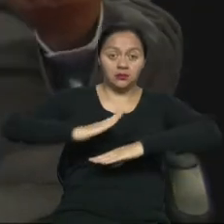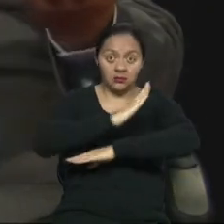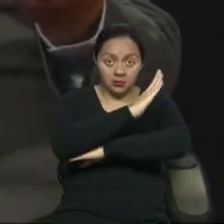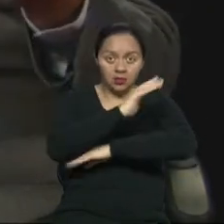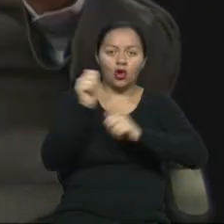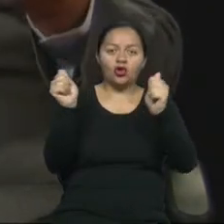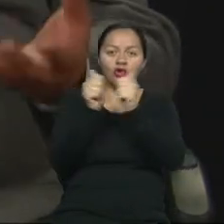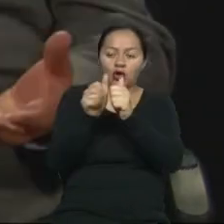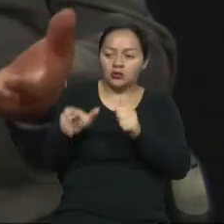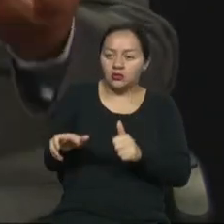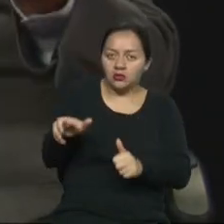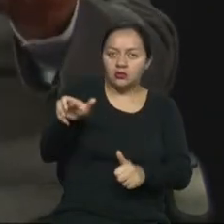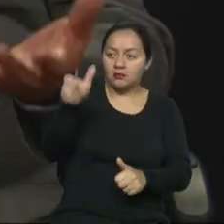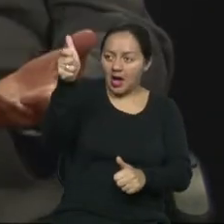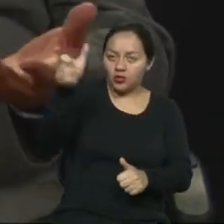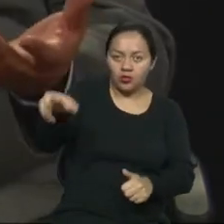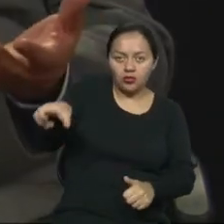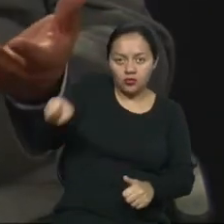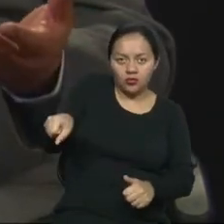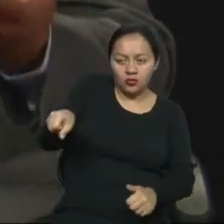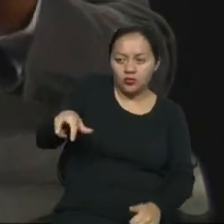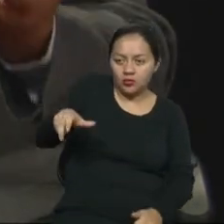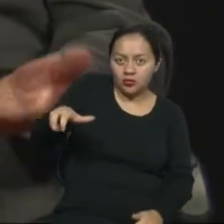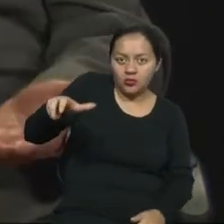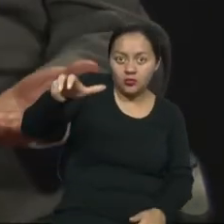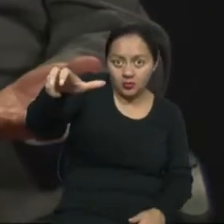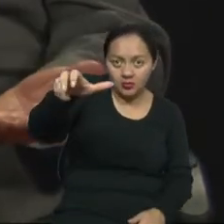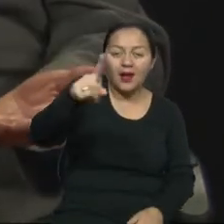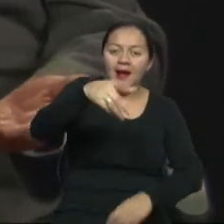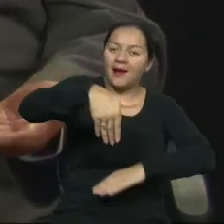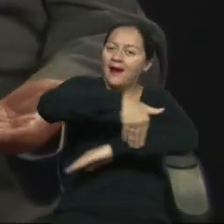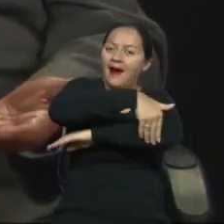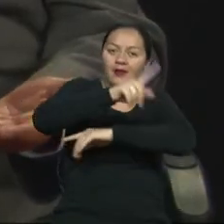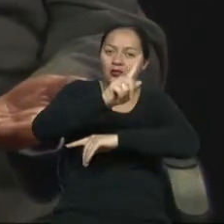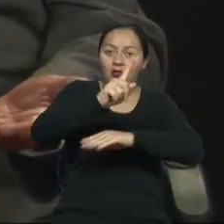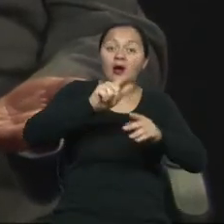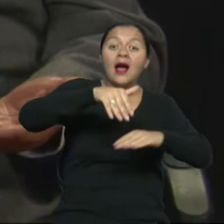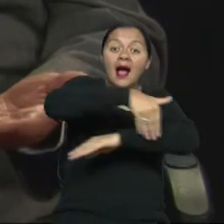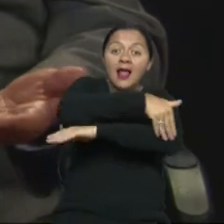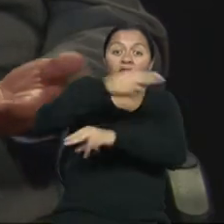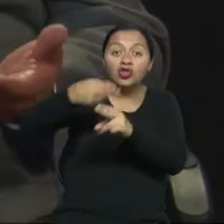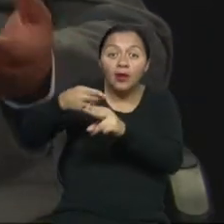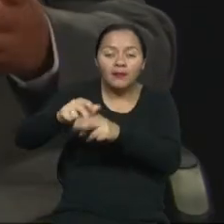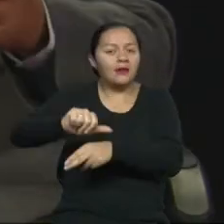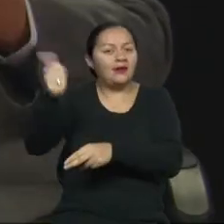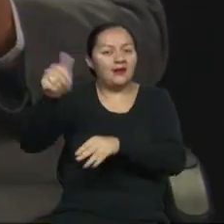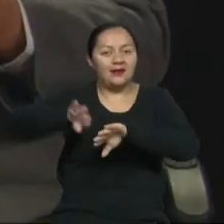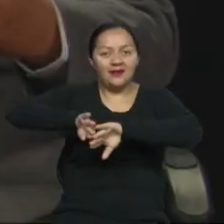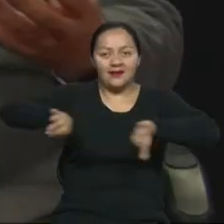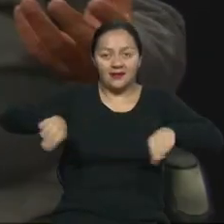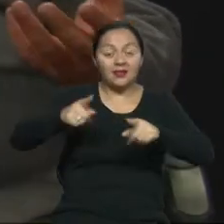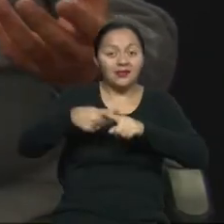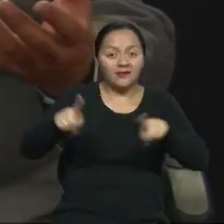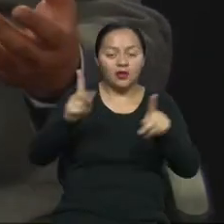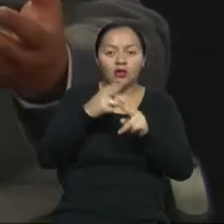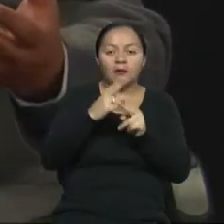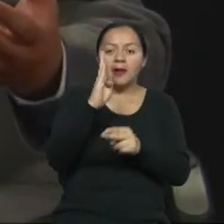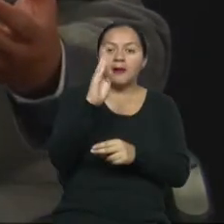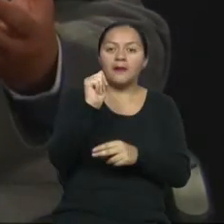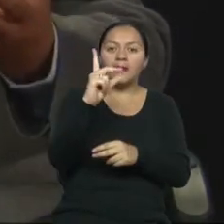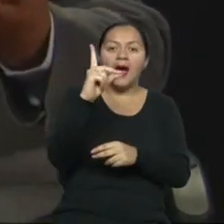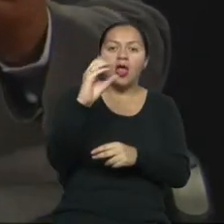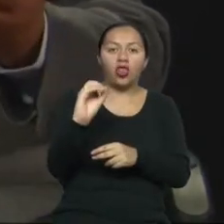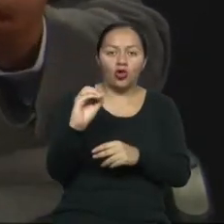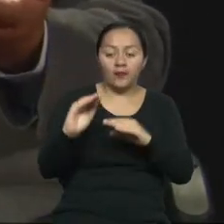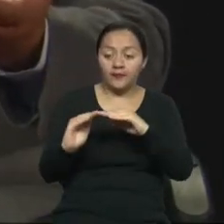acceso principalmente para salvar desniveles entre diversos tipos de pisos. O para poder acceder